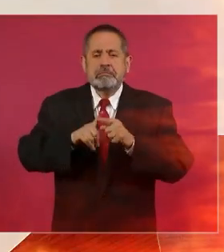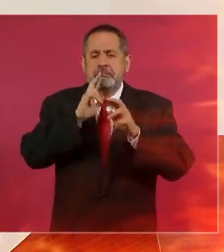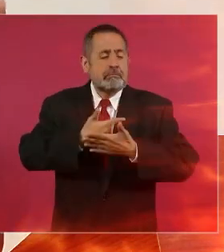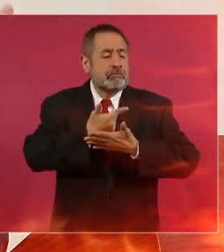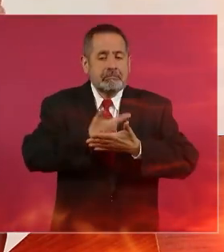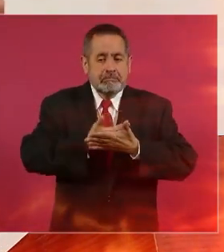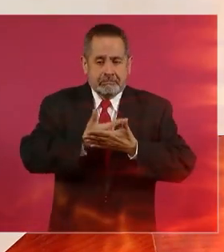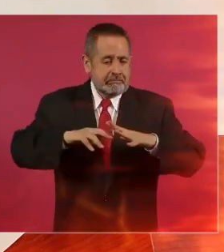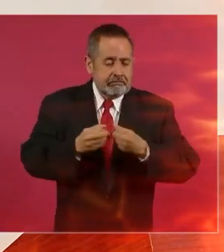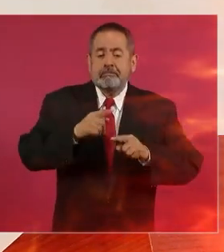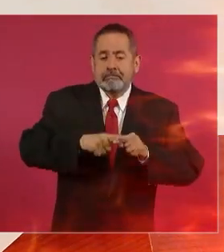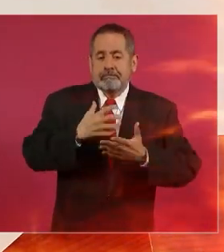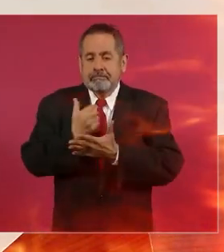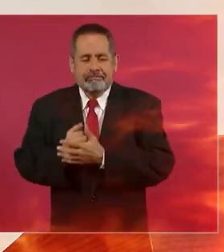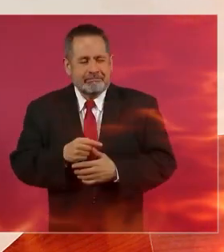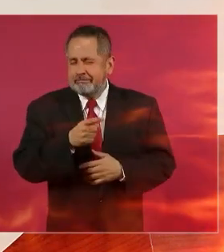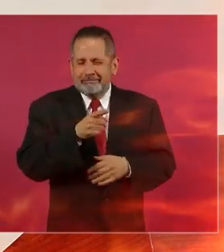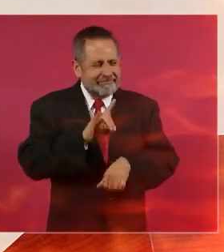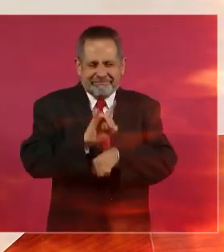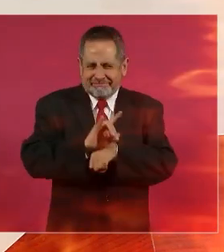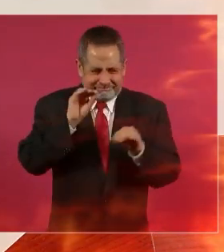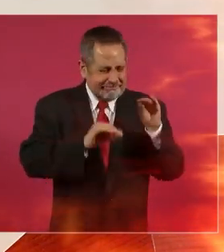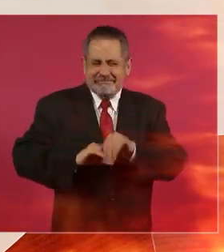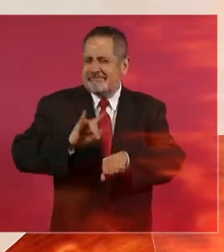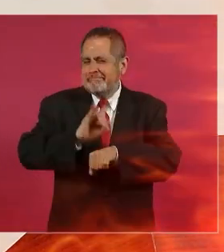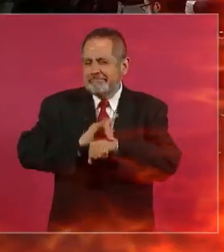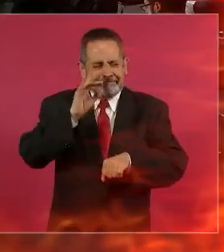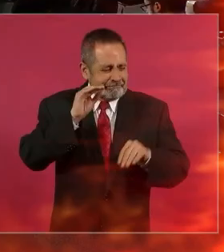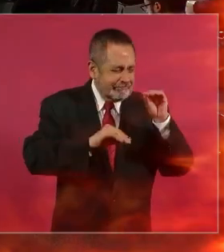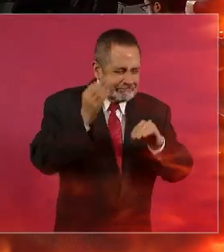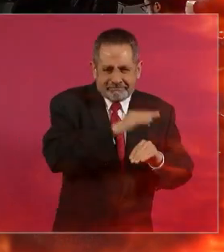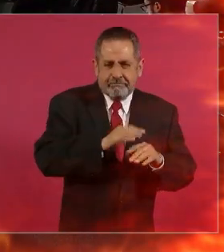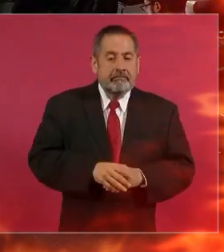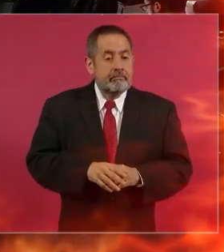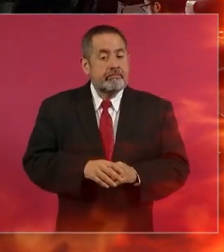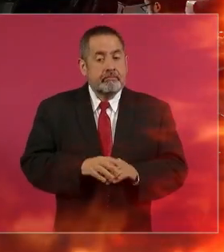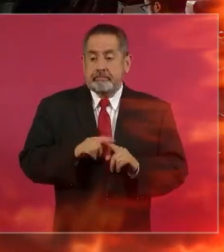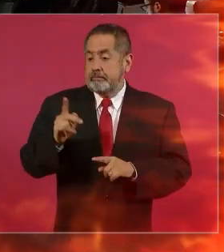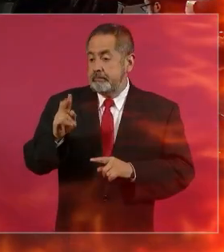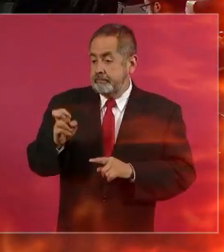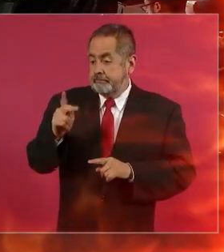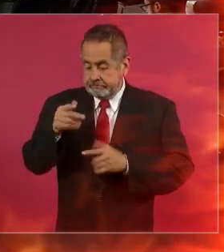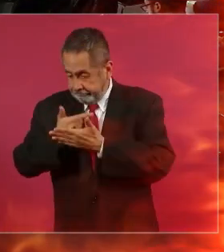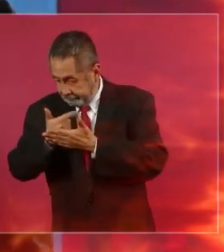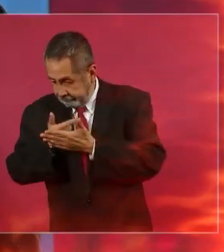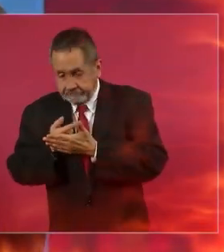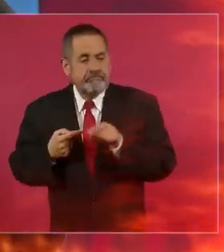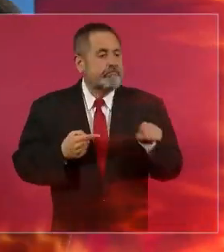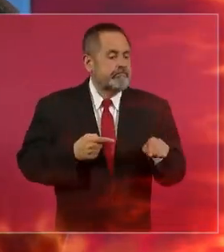ahora que va a salir el libro ahí lo van a ver en donde le mandan decir de los pinos a gastón azcárraga